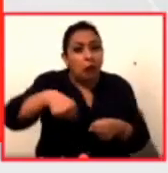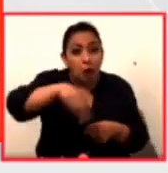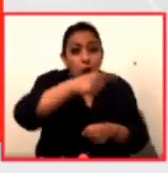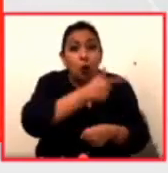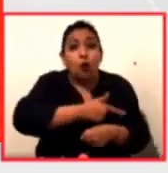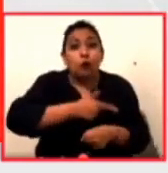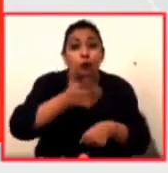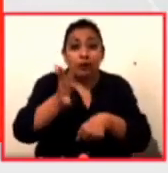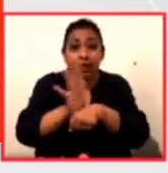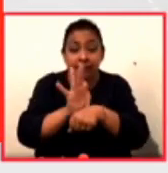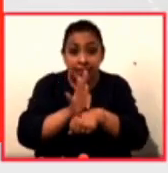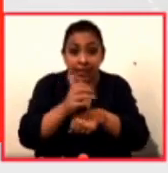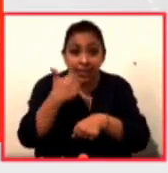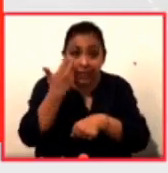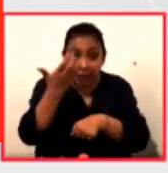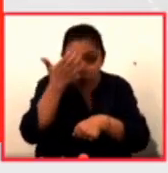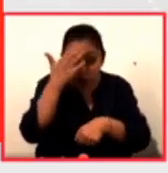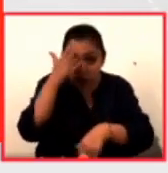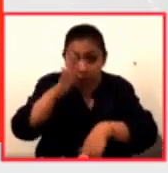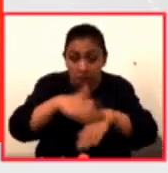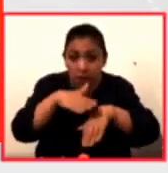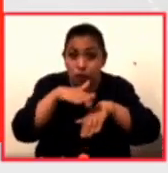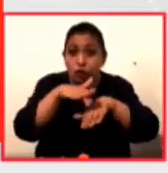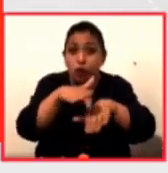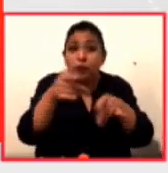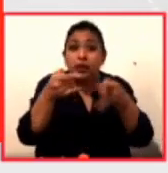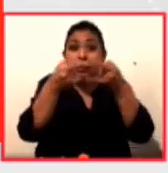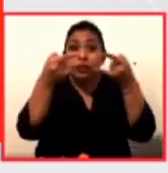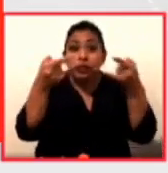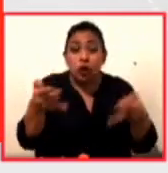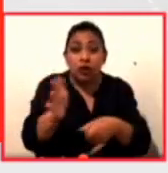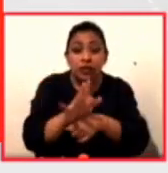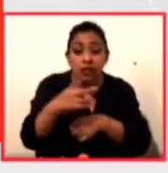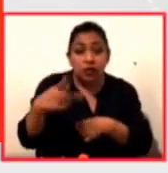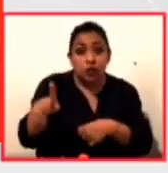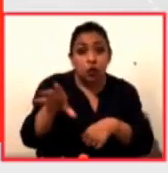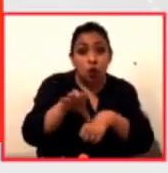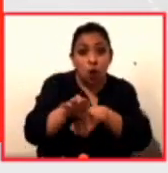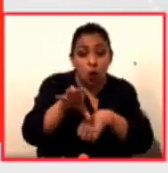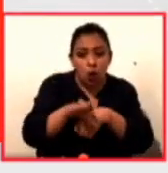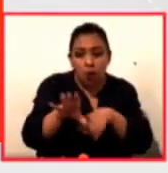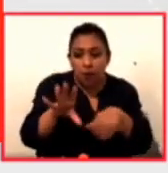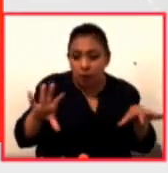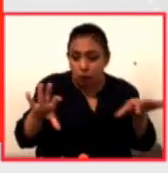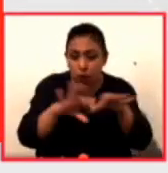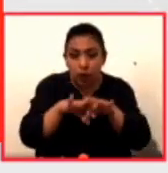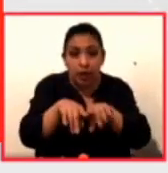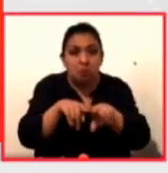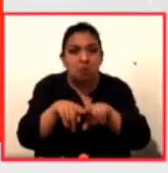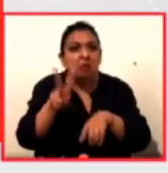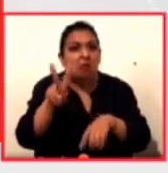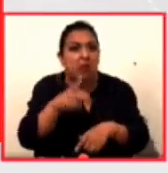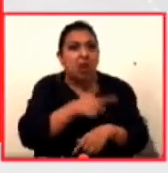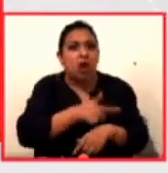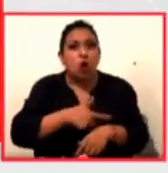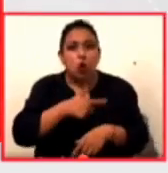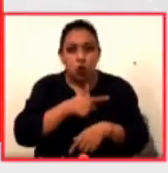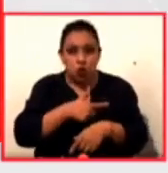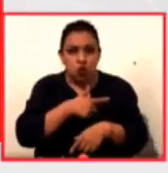y que quienes quieren aproximarse a la historia del cine colombiano que es un país hermano van a disfrutar muchísimo la serie.